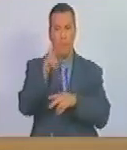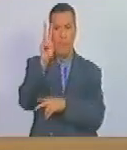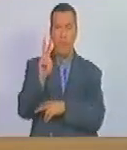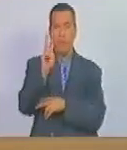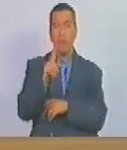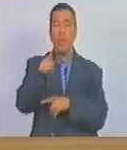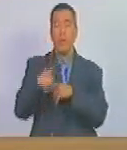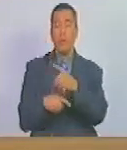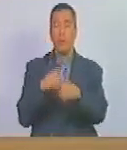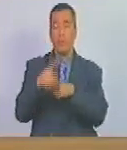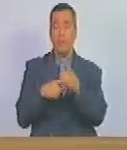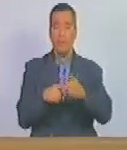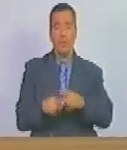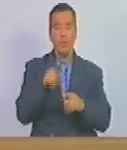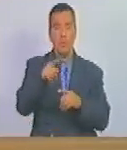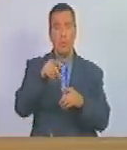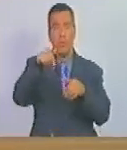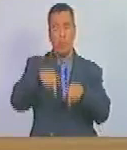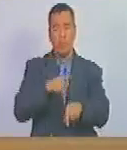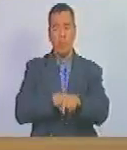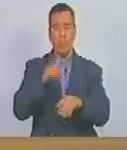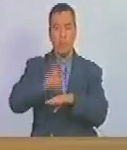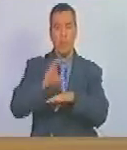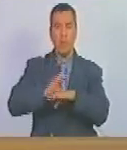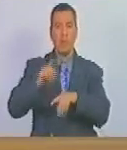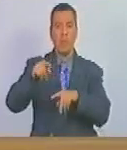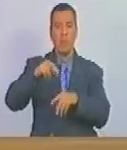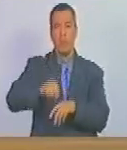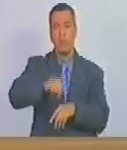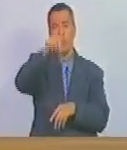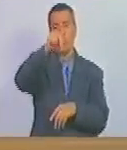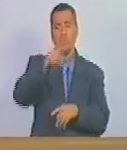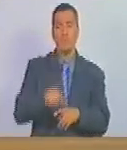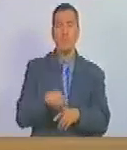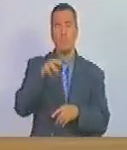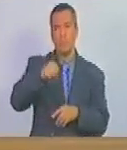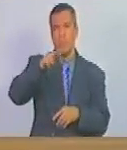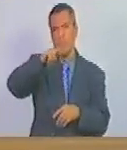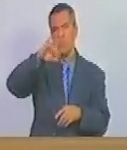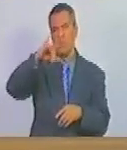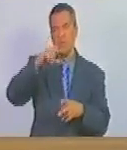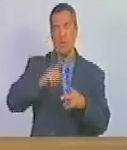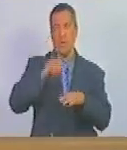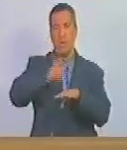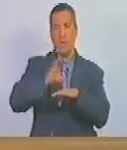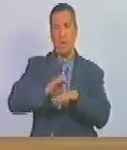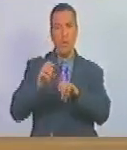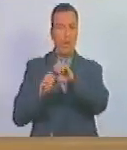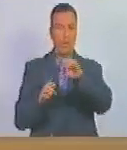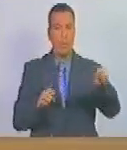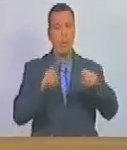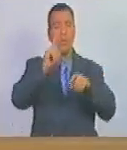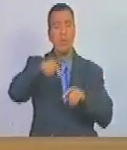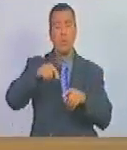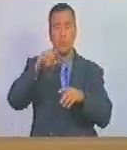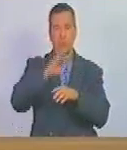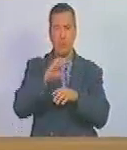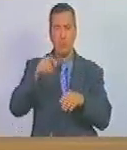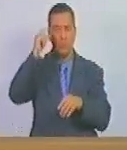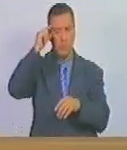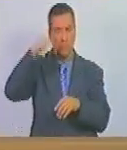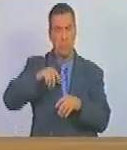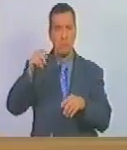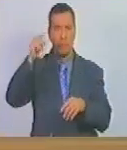costeros contiguos a la actual ciudad por el norte desde Macarao al centro y al este de la ciudad hoy